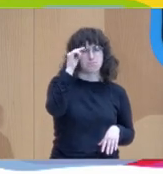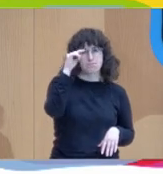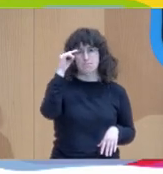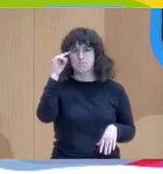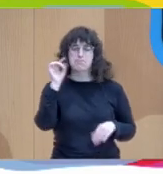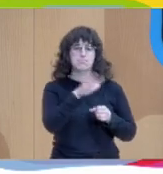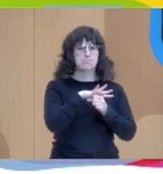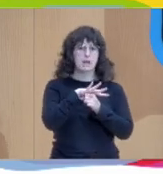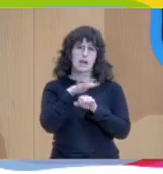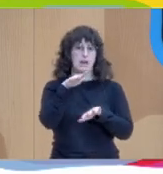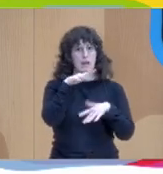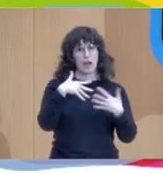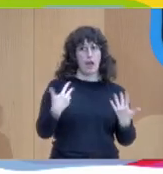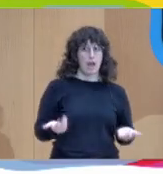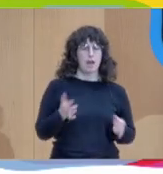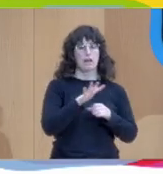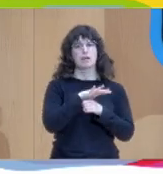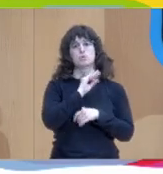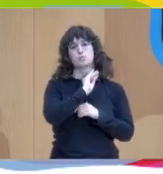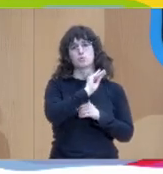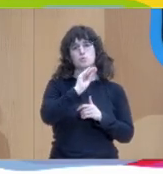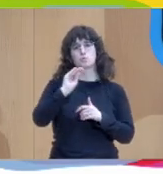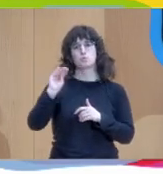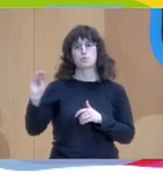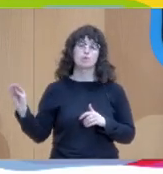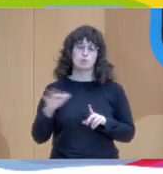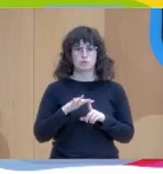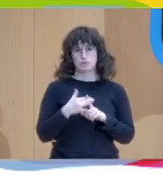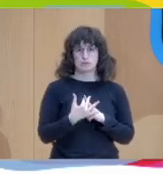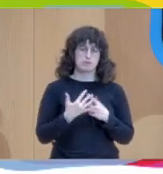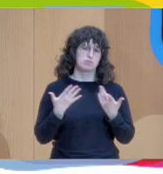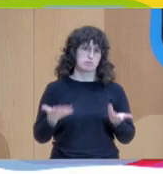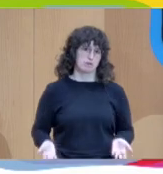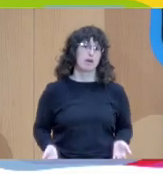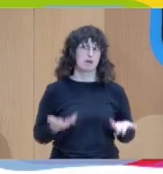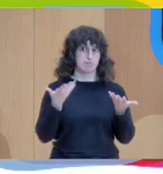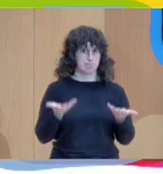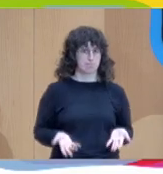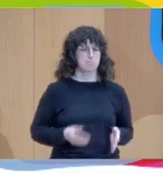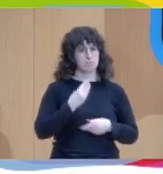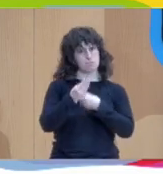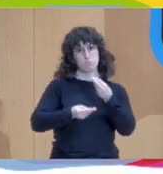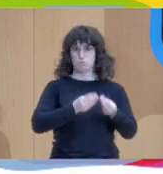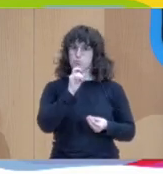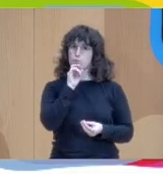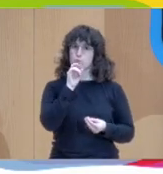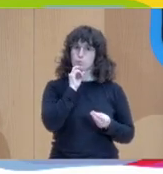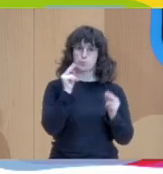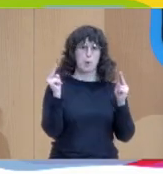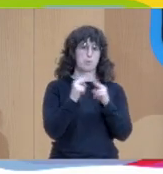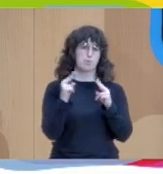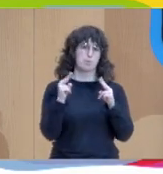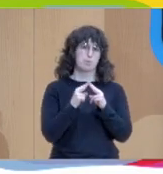áreas que representan. Así que, sin más, vamos a comenzar. La dinámica es la siguiente. Van a ser dos rondas de preguntas.